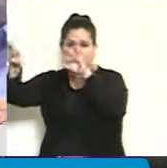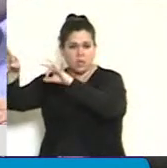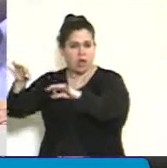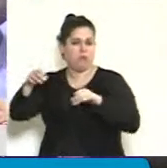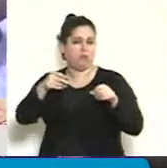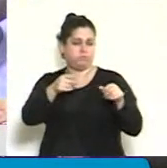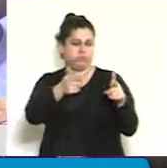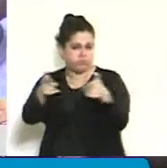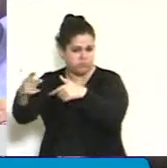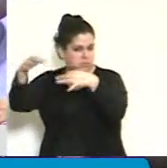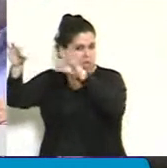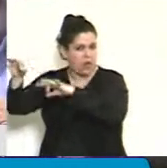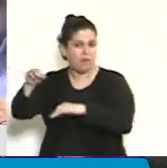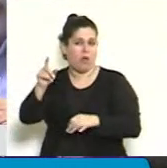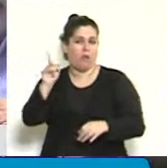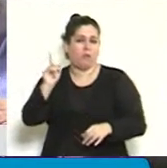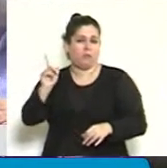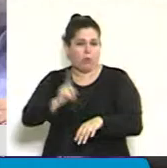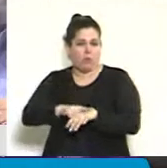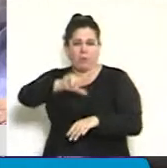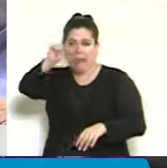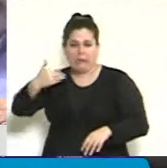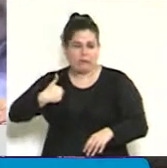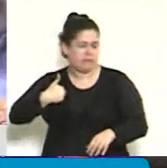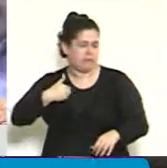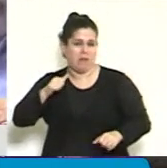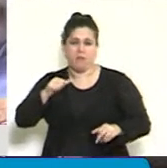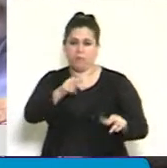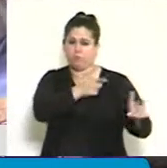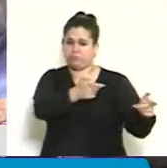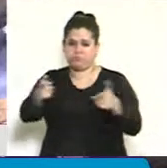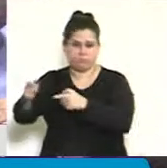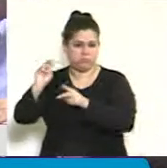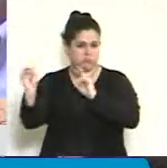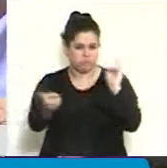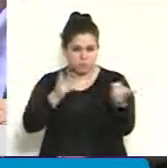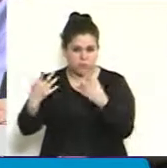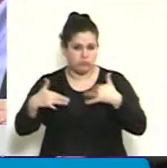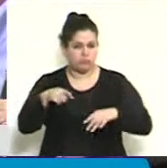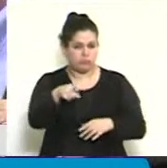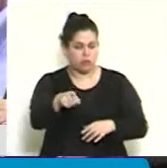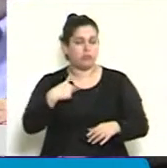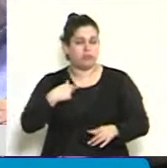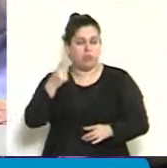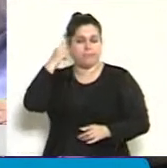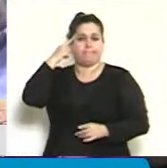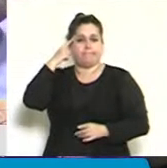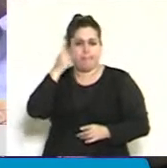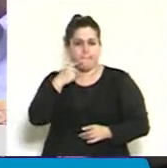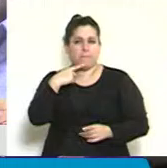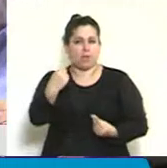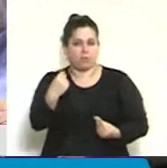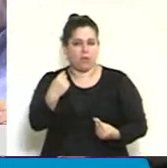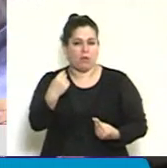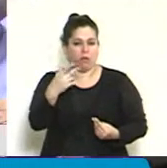testimonio del mayor genocidio de la Argentina, diría, y la pregunta que surge esta es qué